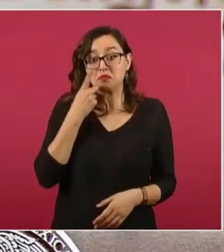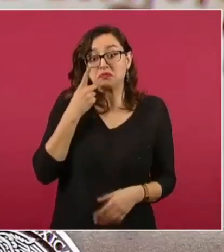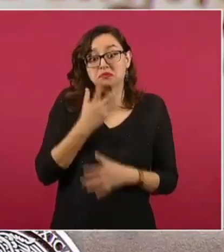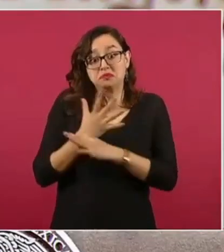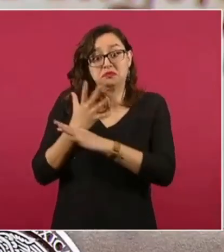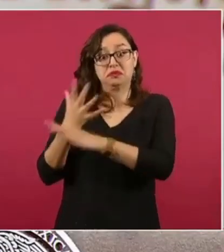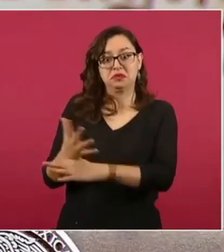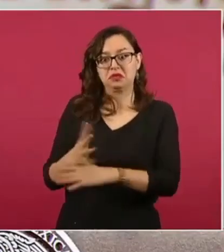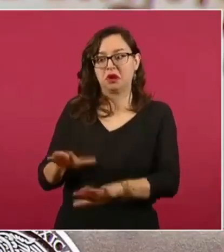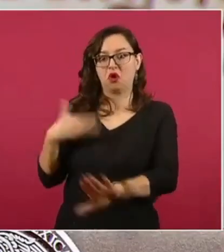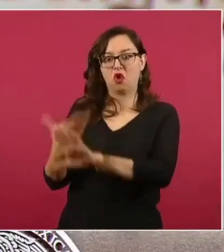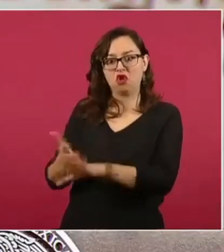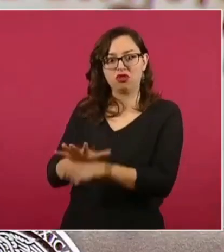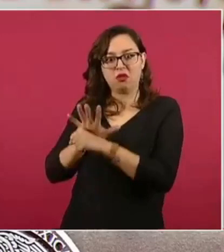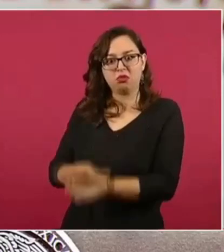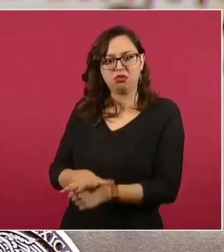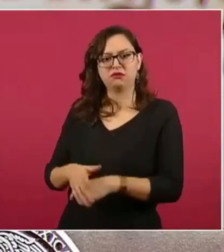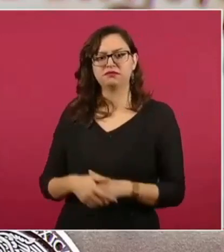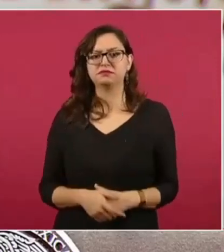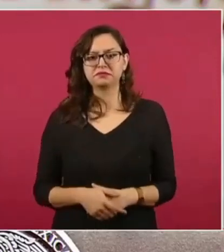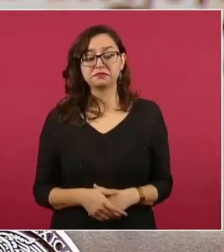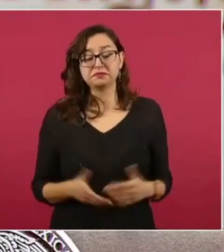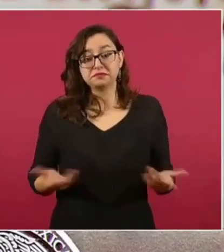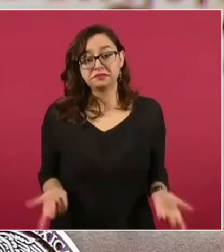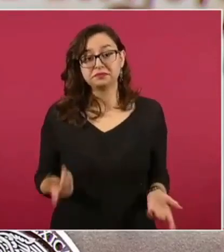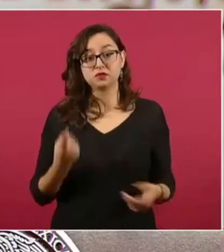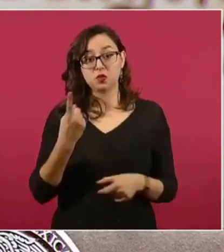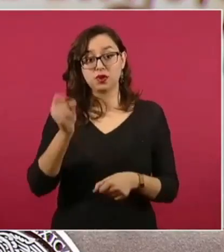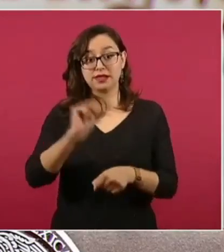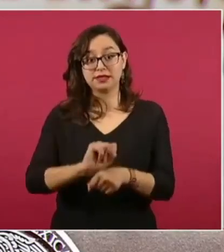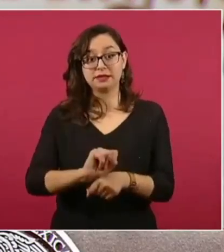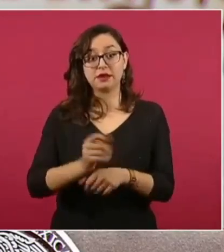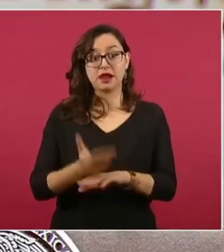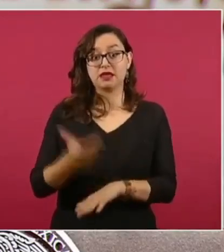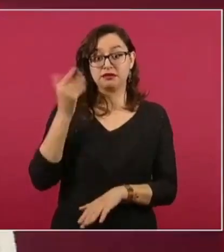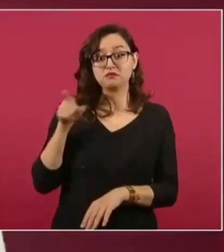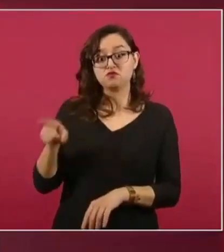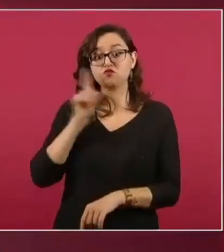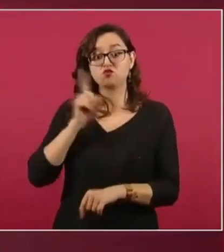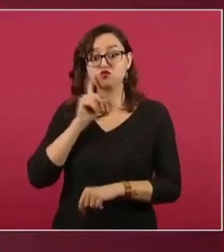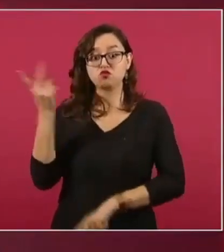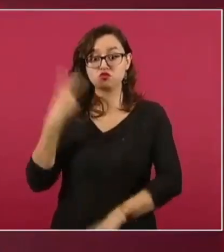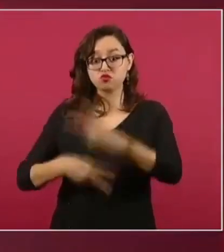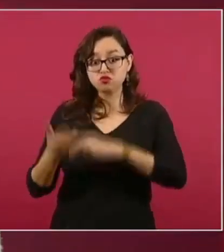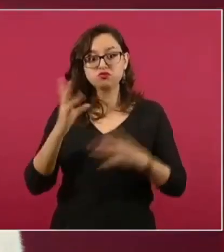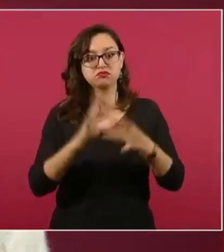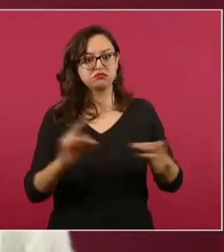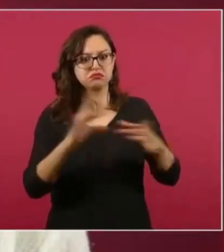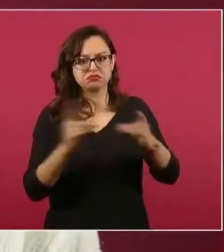o amenazando. Sin embargo, nosotros recordaremos que la semana pasada estuvo aquí y se atendió su denuncia.